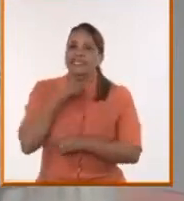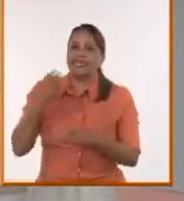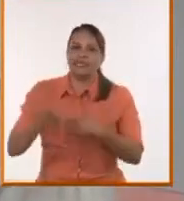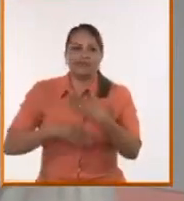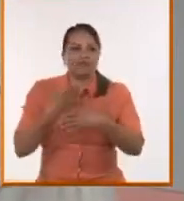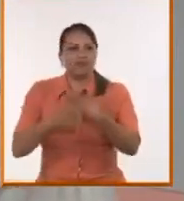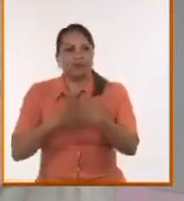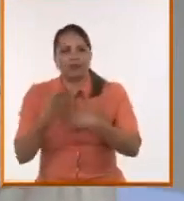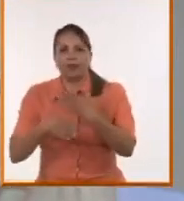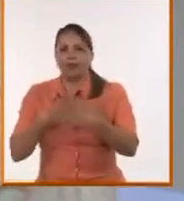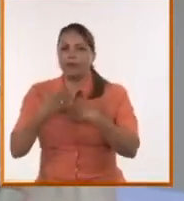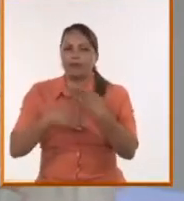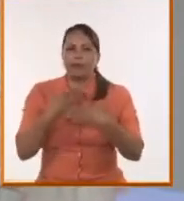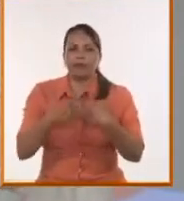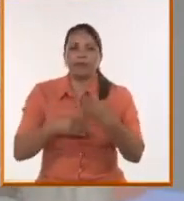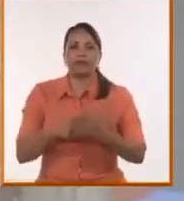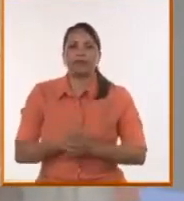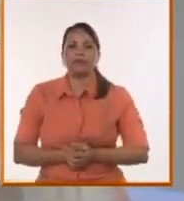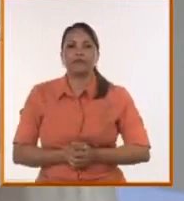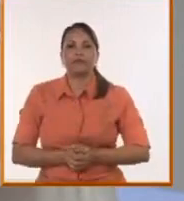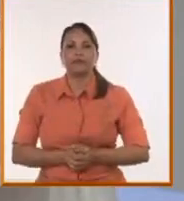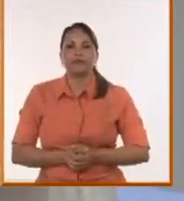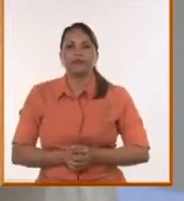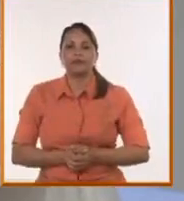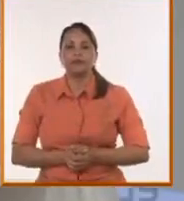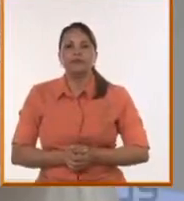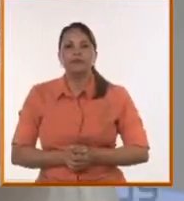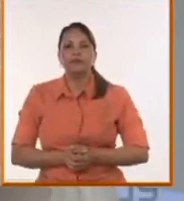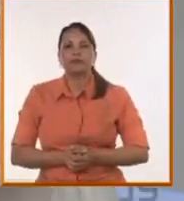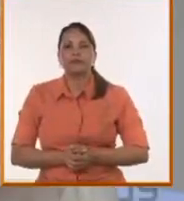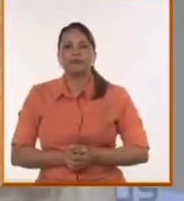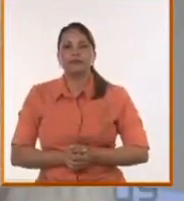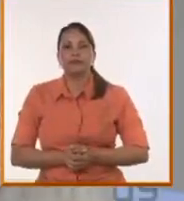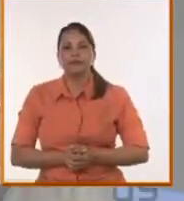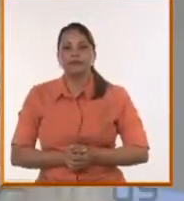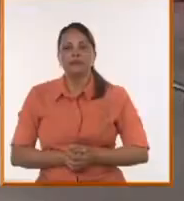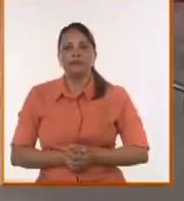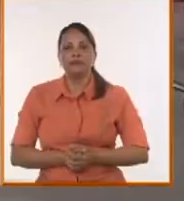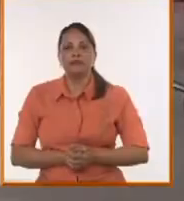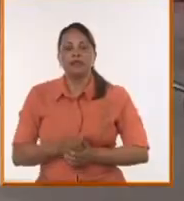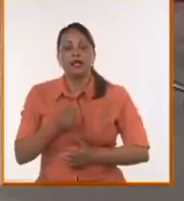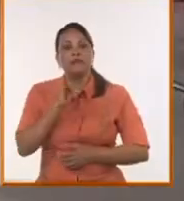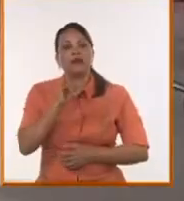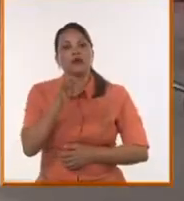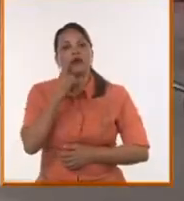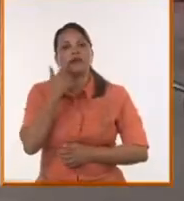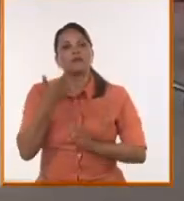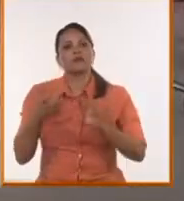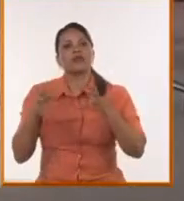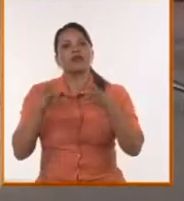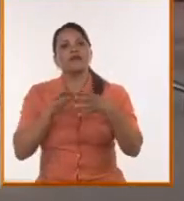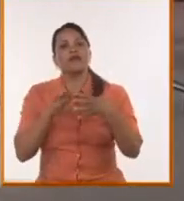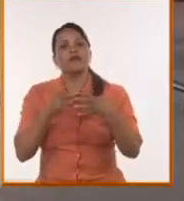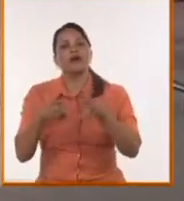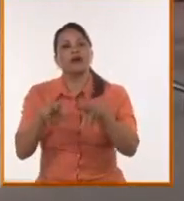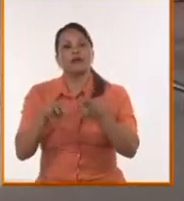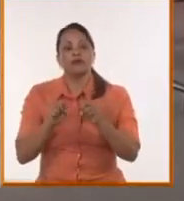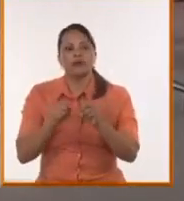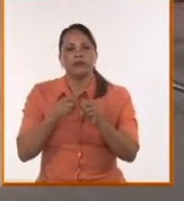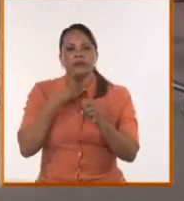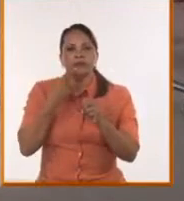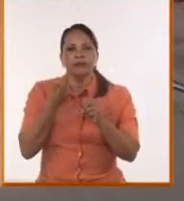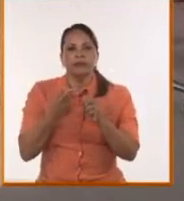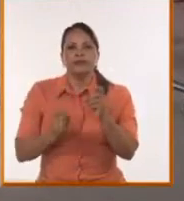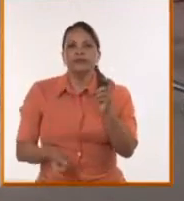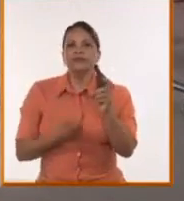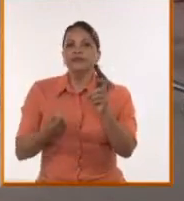una disputa donde la guerra judicial no ha parado, que es otro de los formatos regionales, pero que además hay un nuevo formato, el crimen organizado y